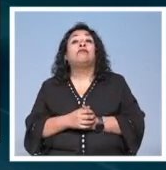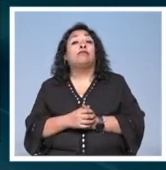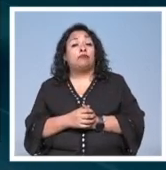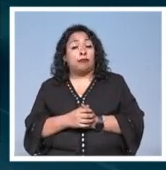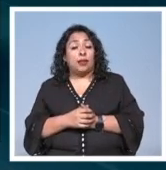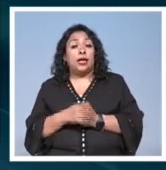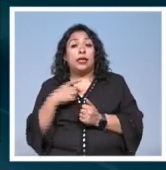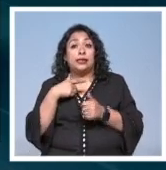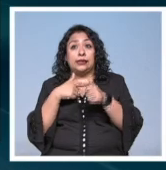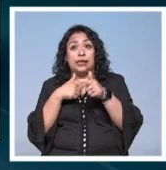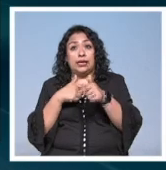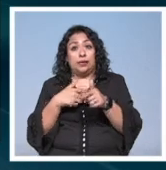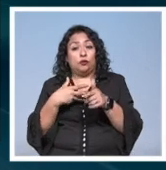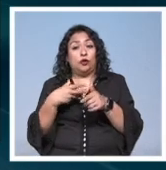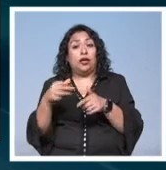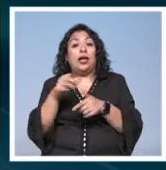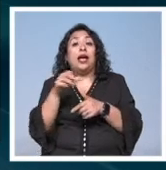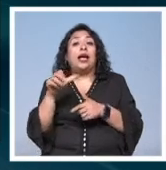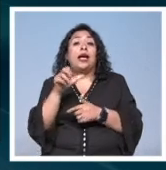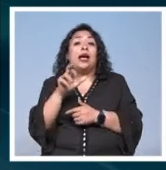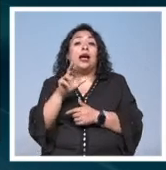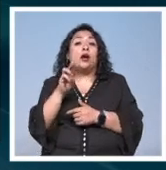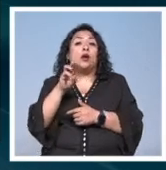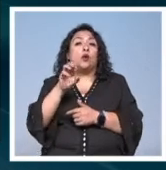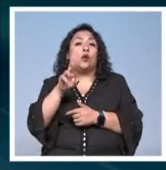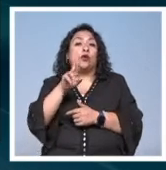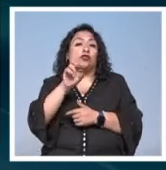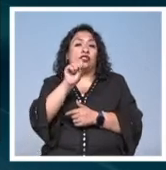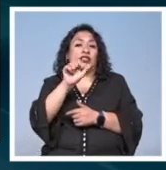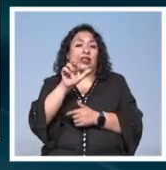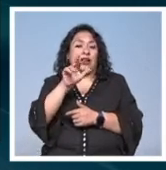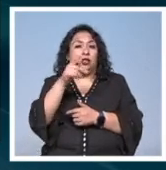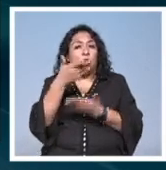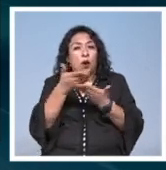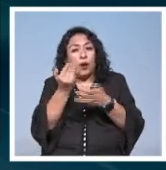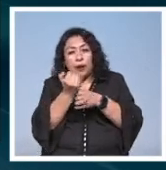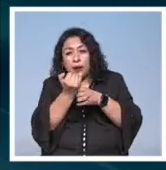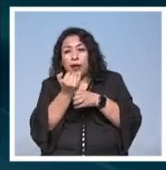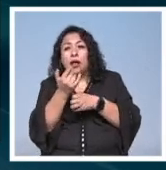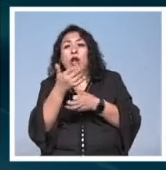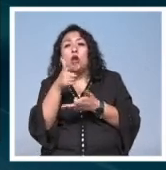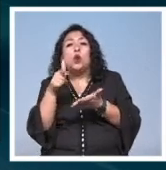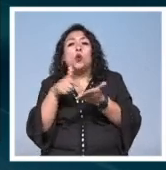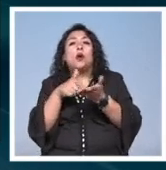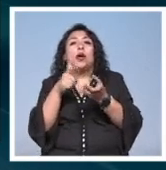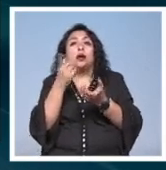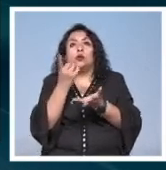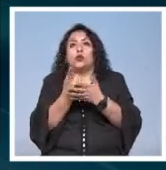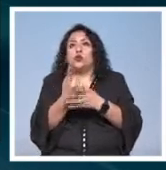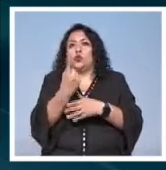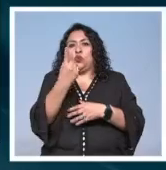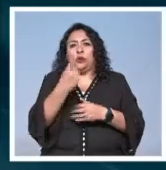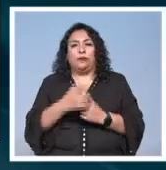Continuamos con los ecos del Art Walk de Rosarito. Ahora para explorar tierras únicas.